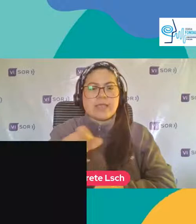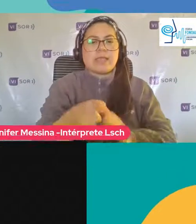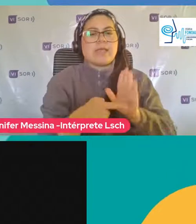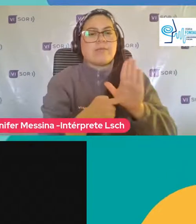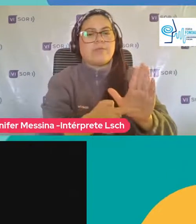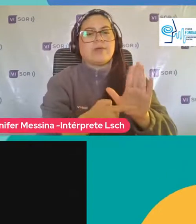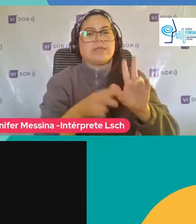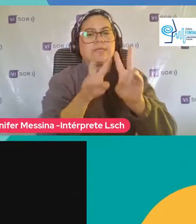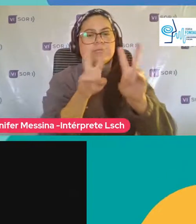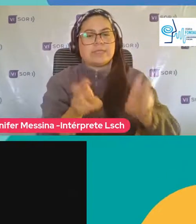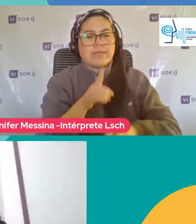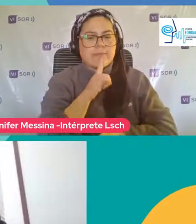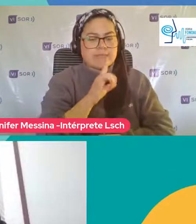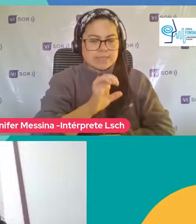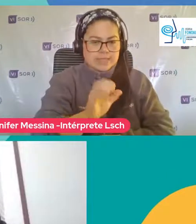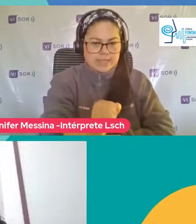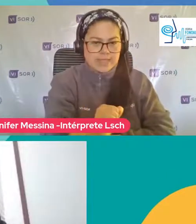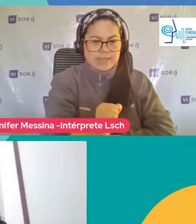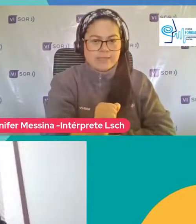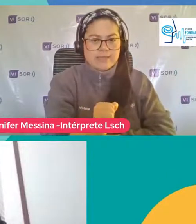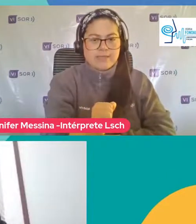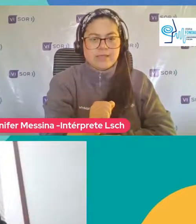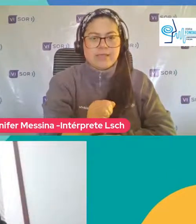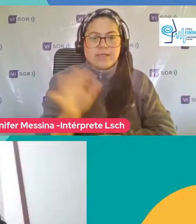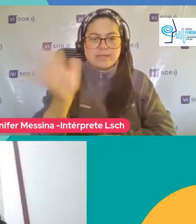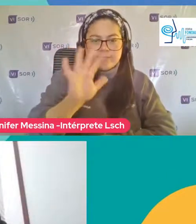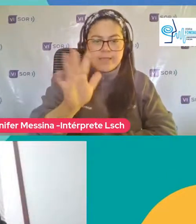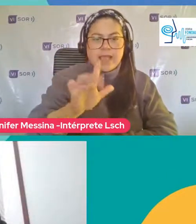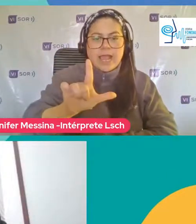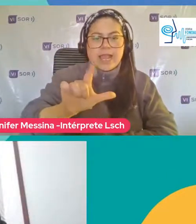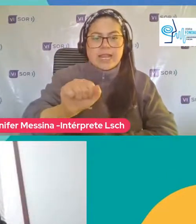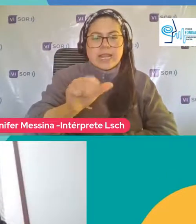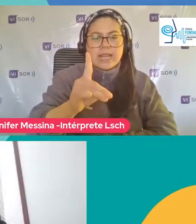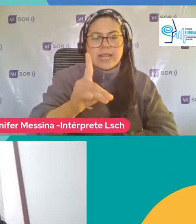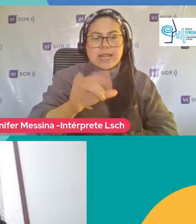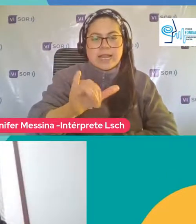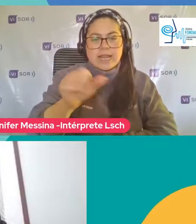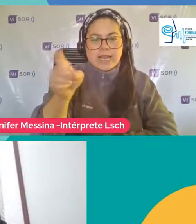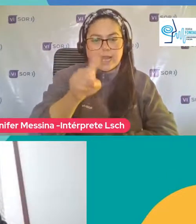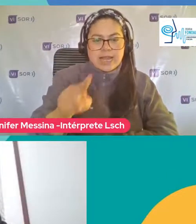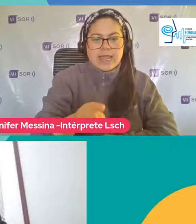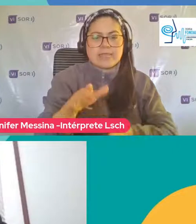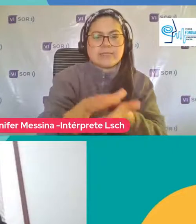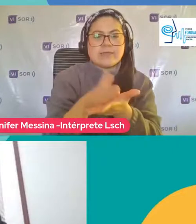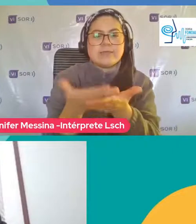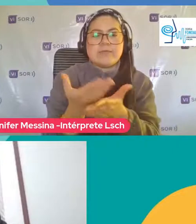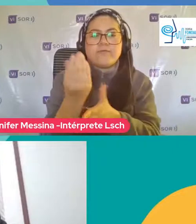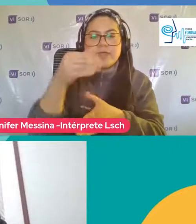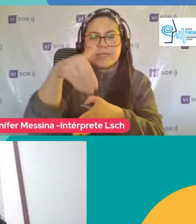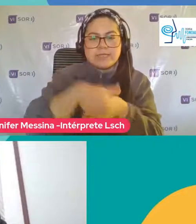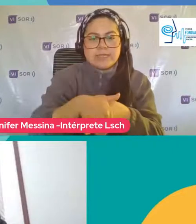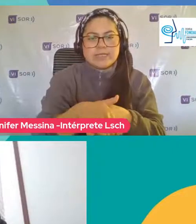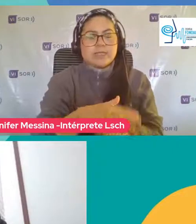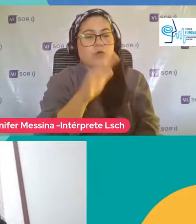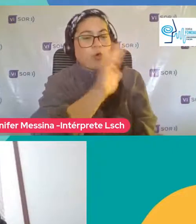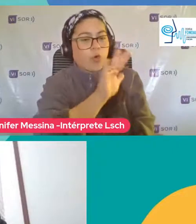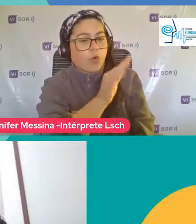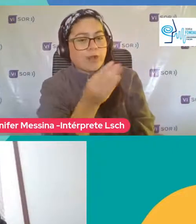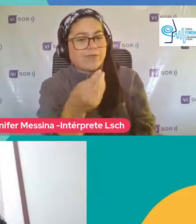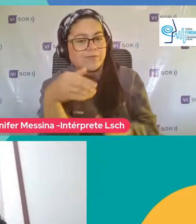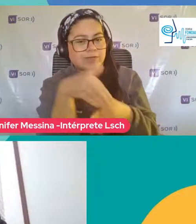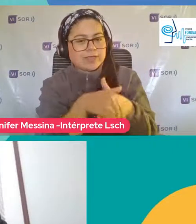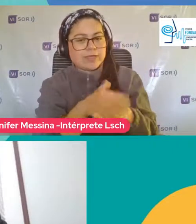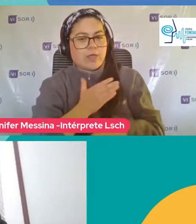CEA Te saludamos En esta instancia Ladi ¿Cómo estás? Buenas tardes Hola Muy buenas tardes Un gusto